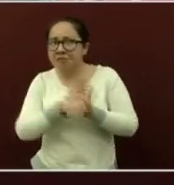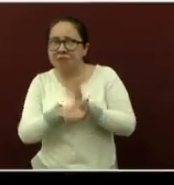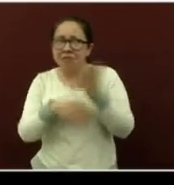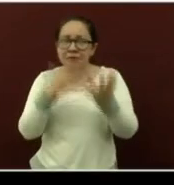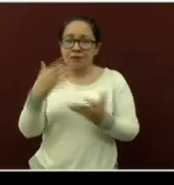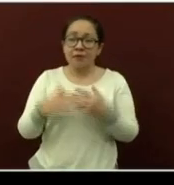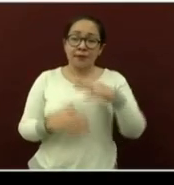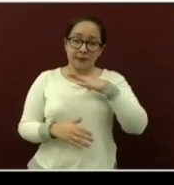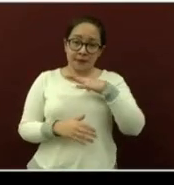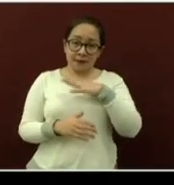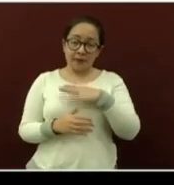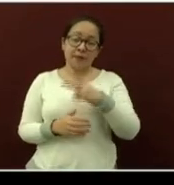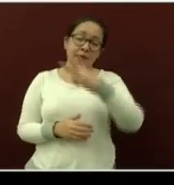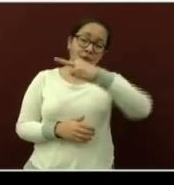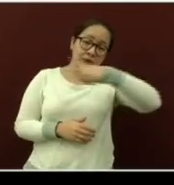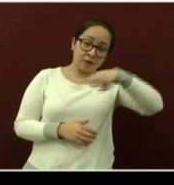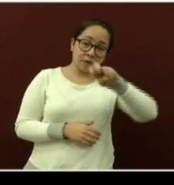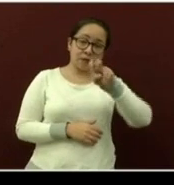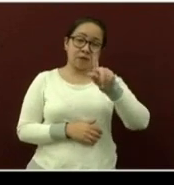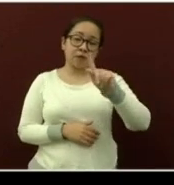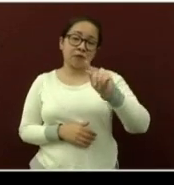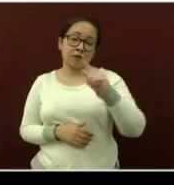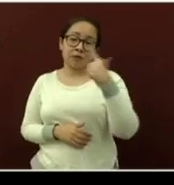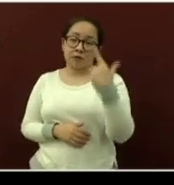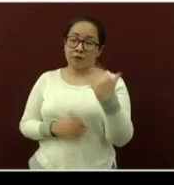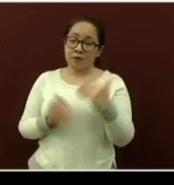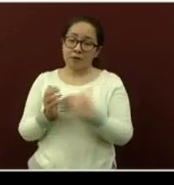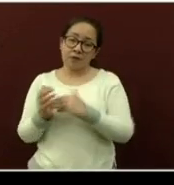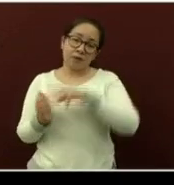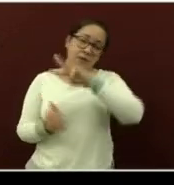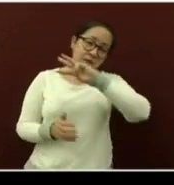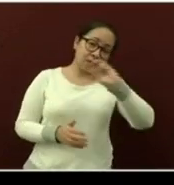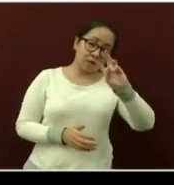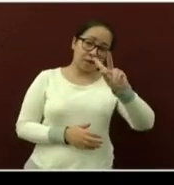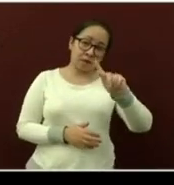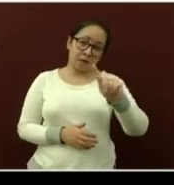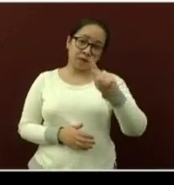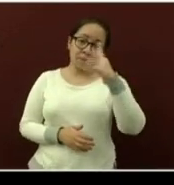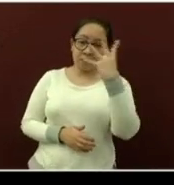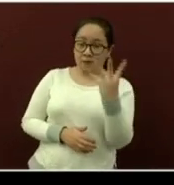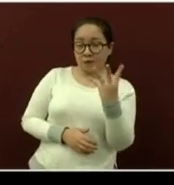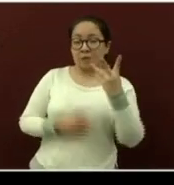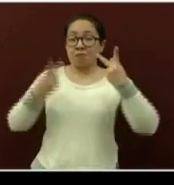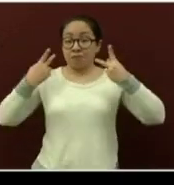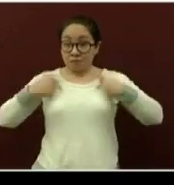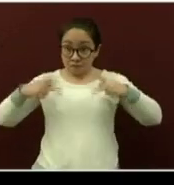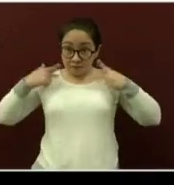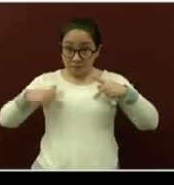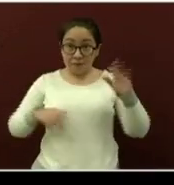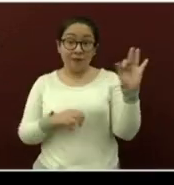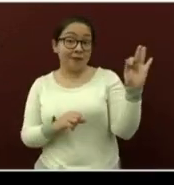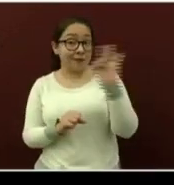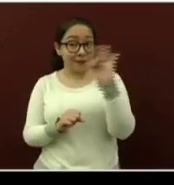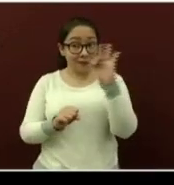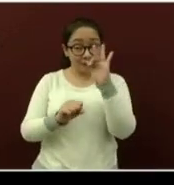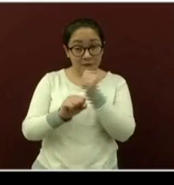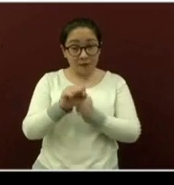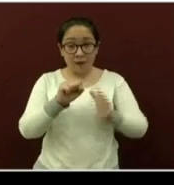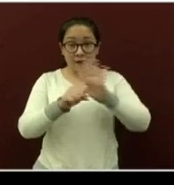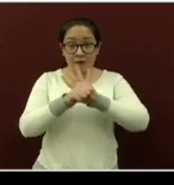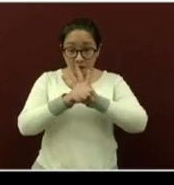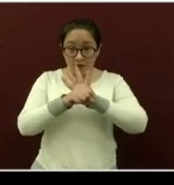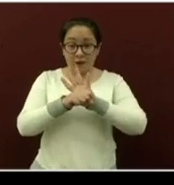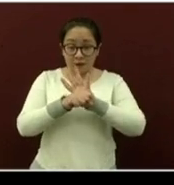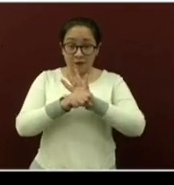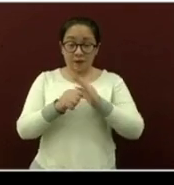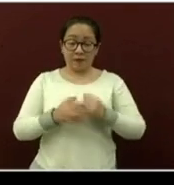Son 277 mil 374 los casos con diagnóstico probable de COVID